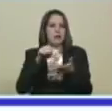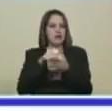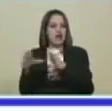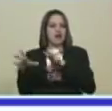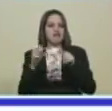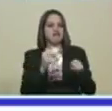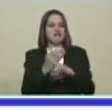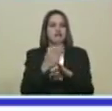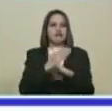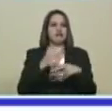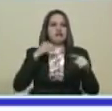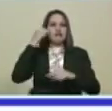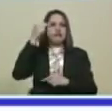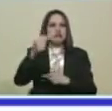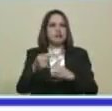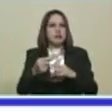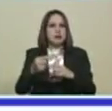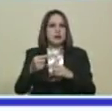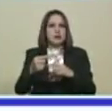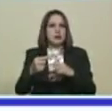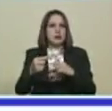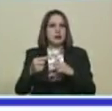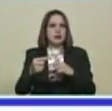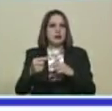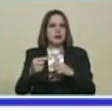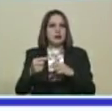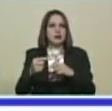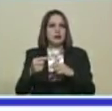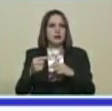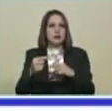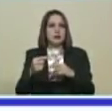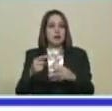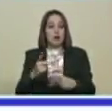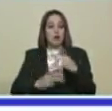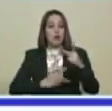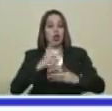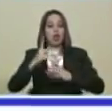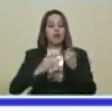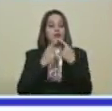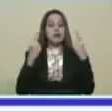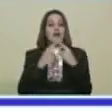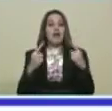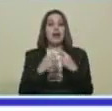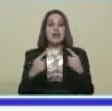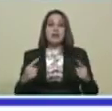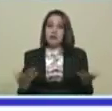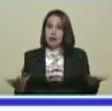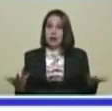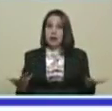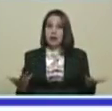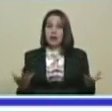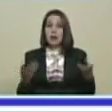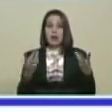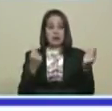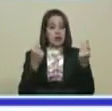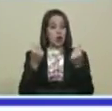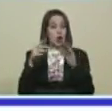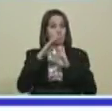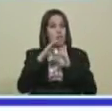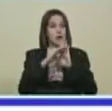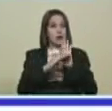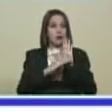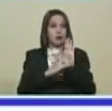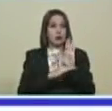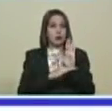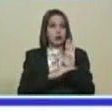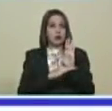Postrentista Petrolera Una economía Productiva Diversificada La agenda económica Por eso